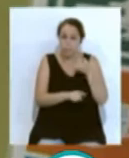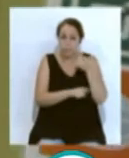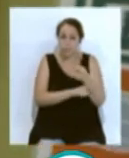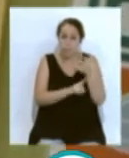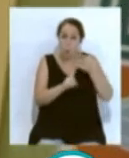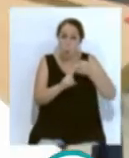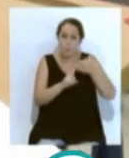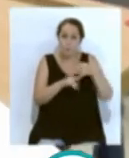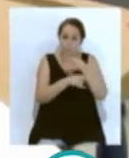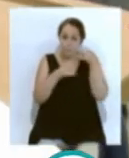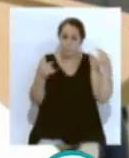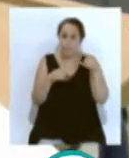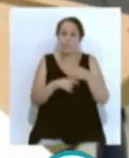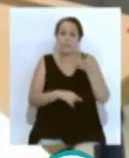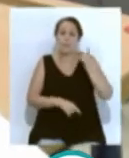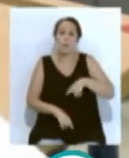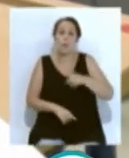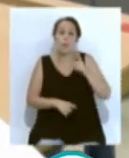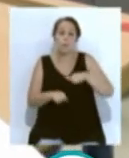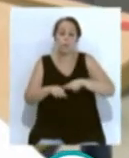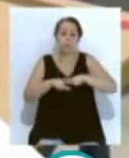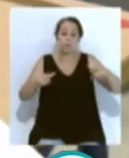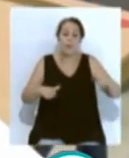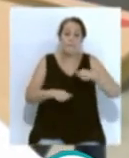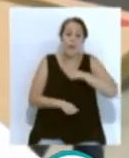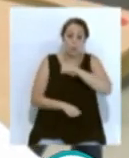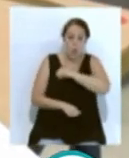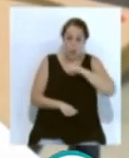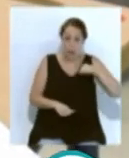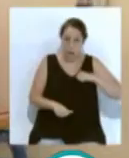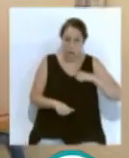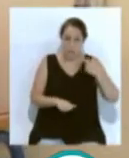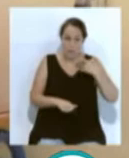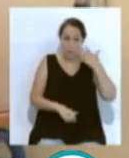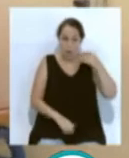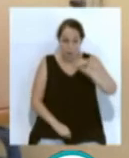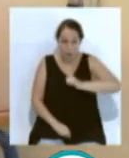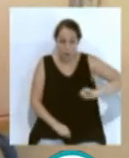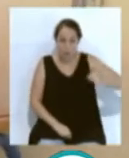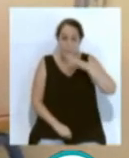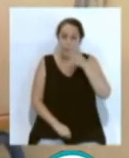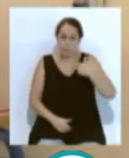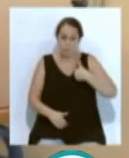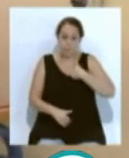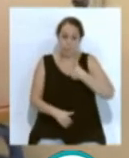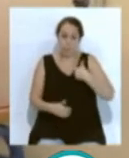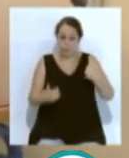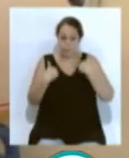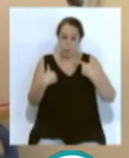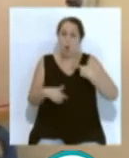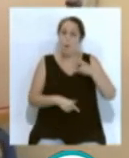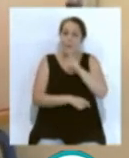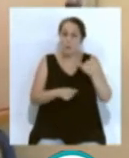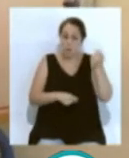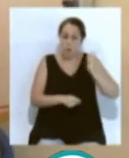mascarilla y también tienen un pupitre personalizado que es desinfectado por el personal de limpieza una vez